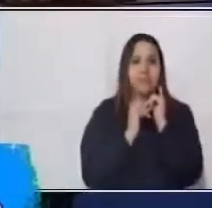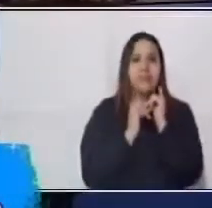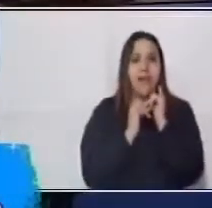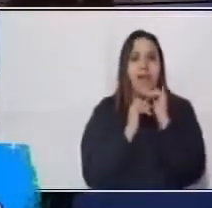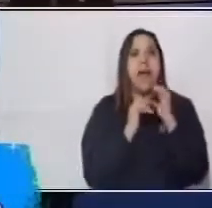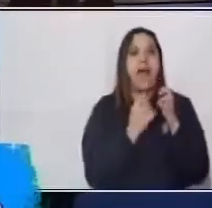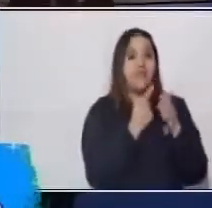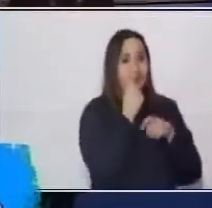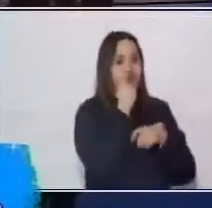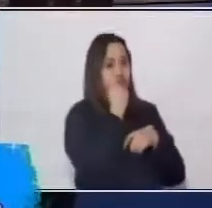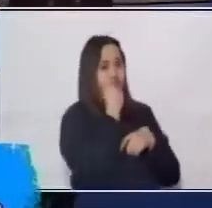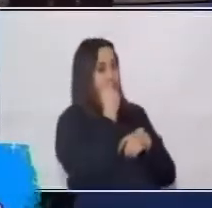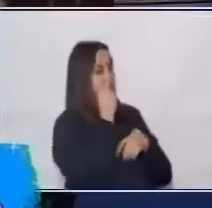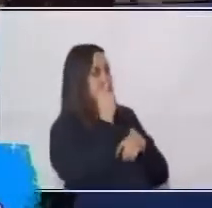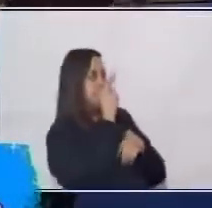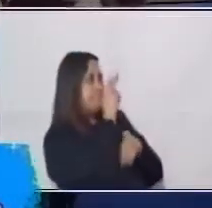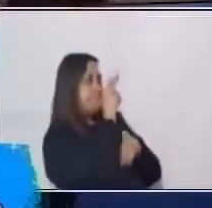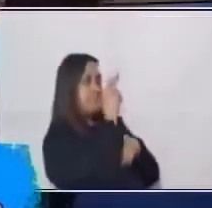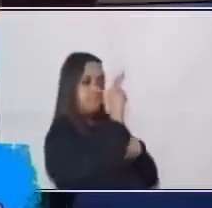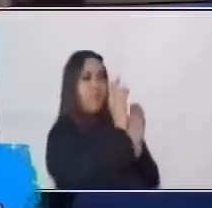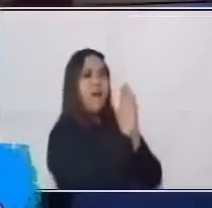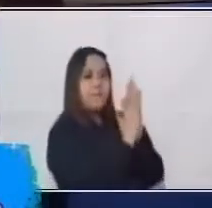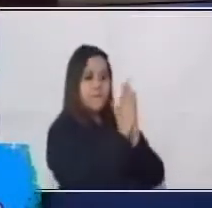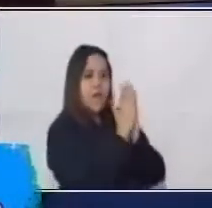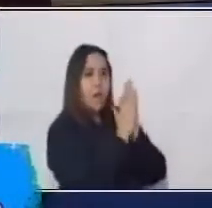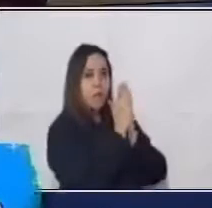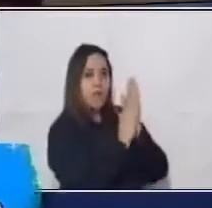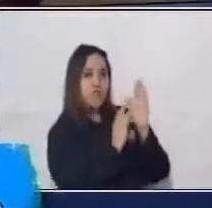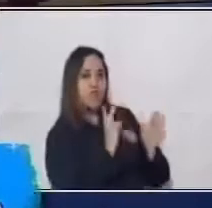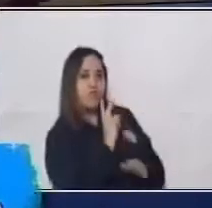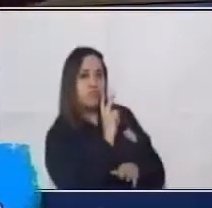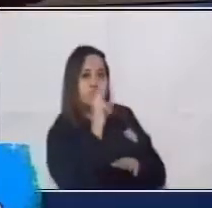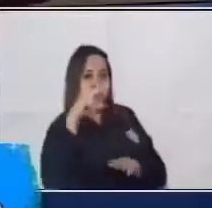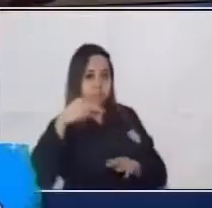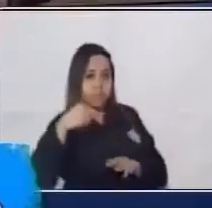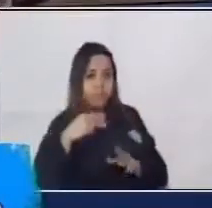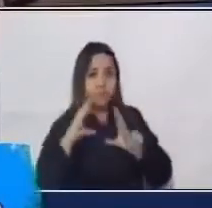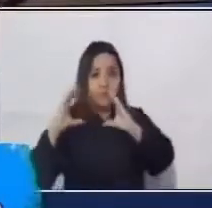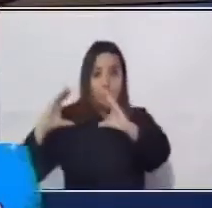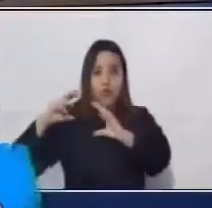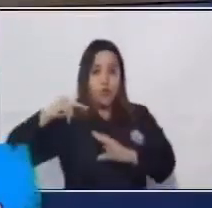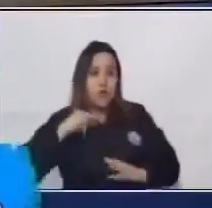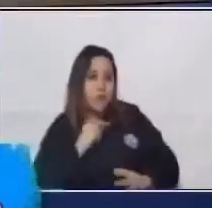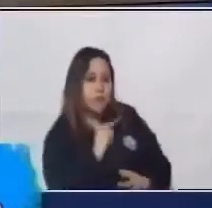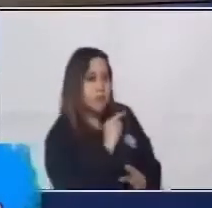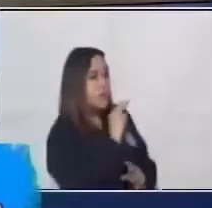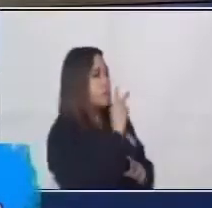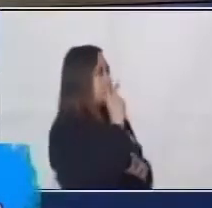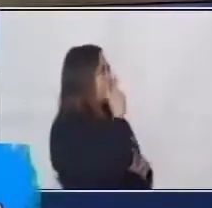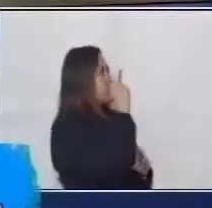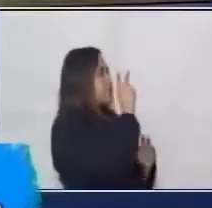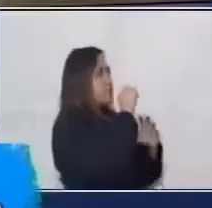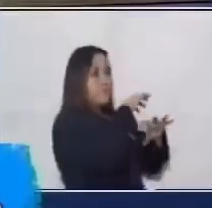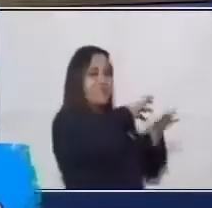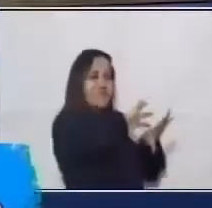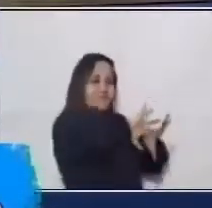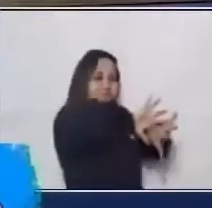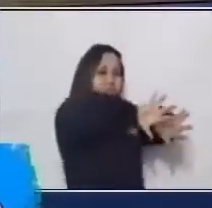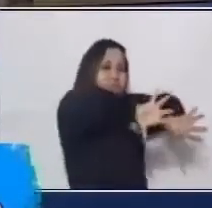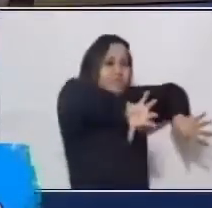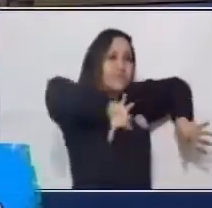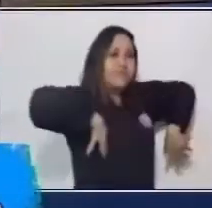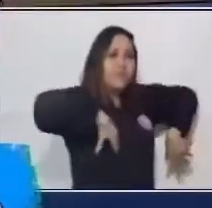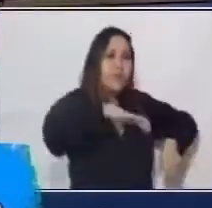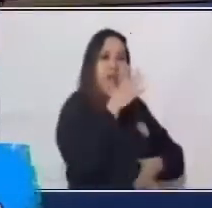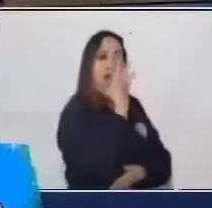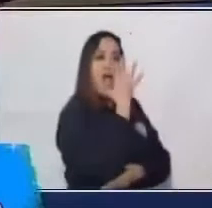aprovechó cuando ya estaban muy borrachos, se salió del agujero donde estaba escondido y quitó un tronco y entonces se